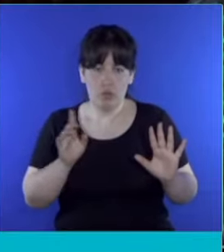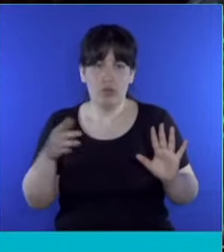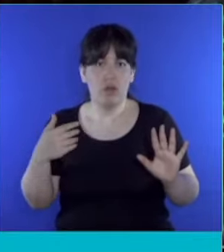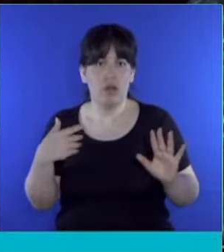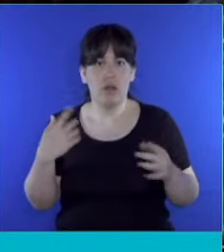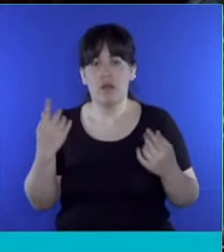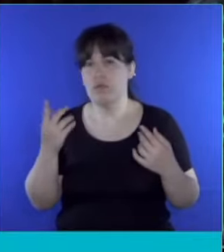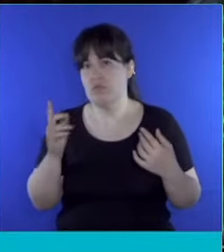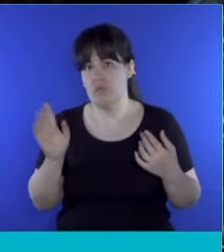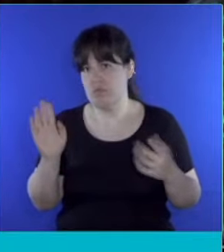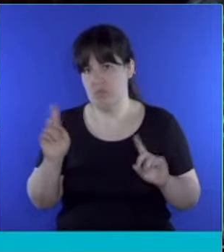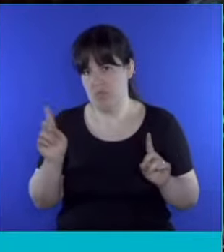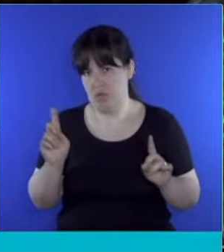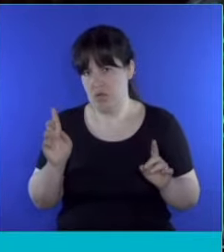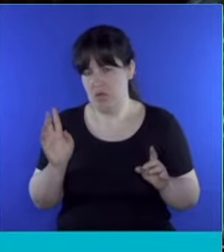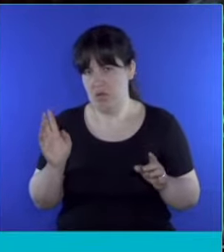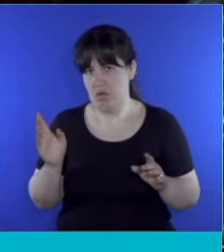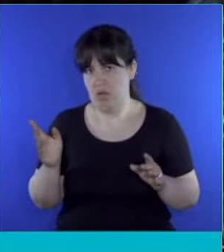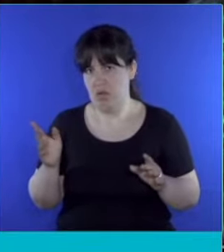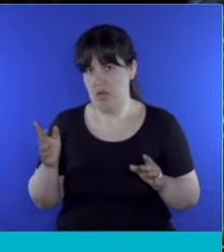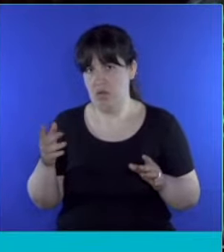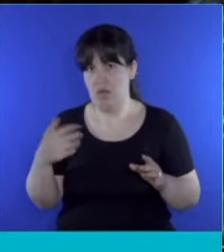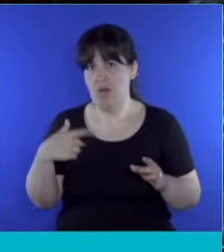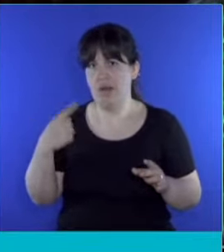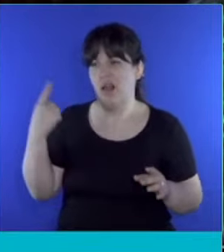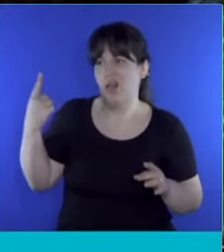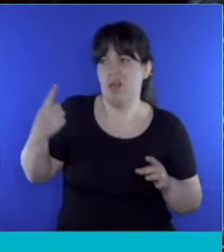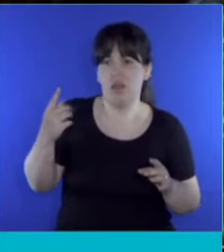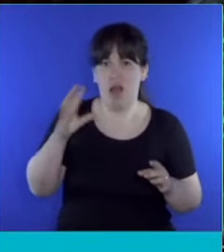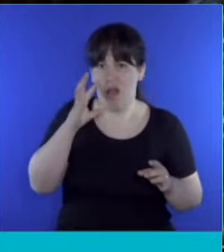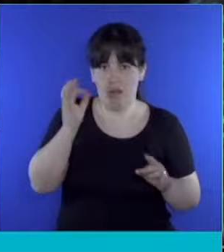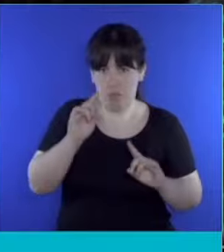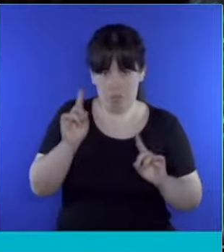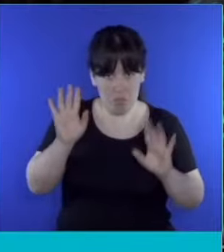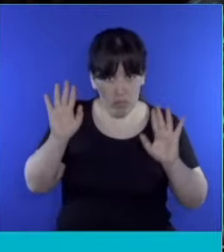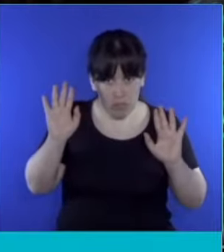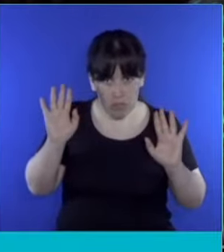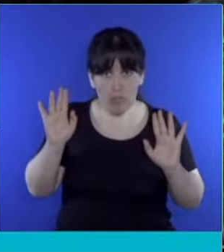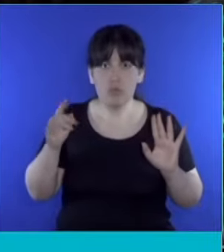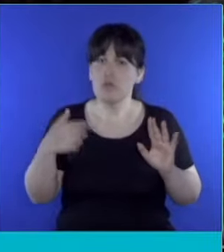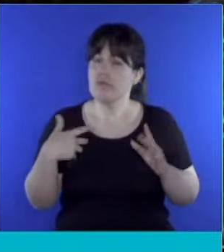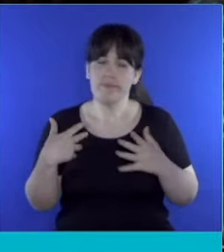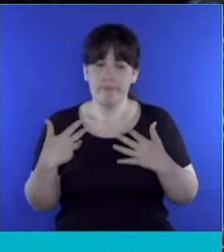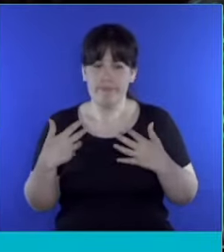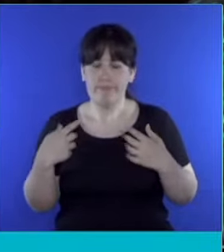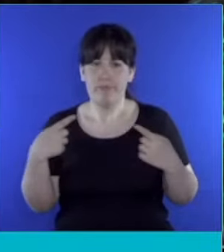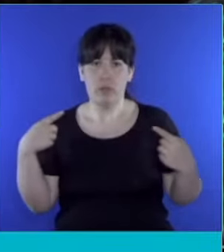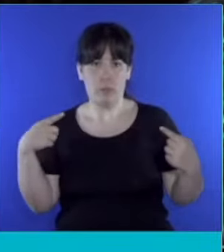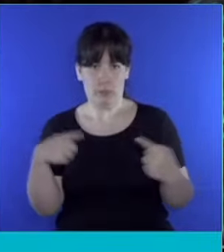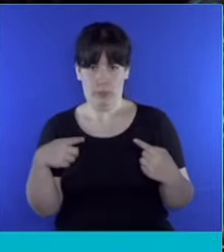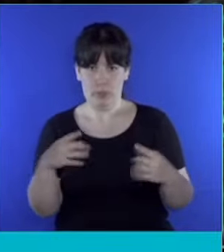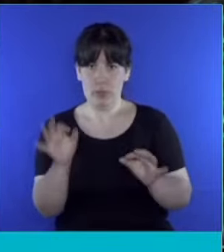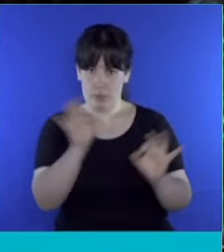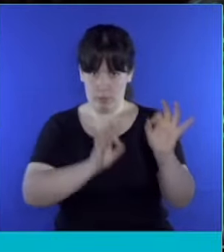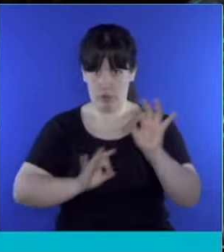lineamientos de ningún liderazgo circunstancial, no acompañar ese proyecto.